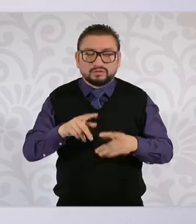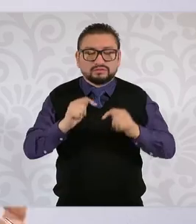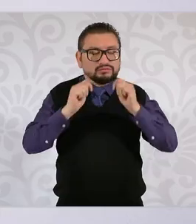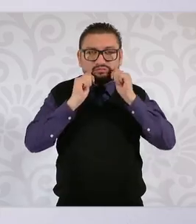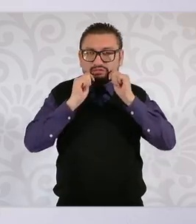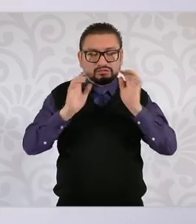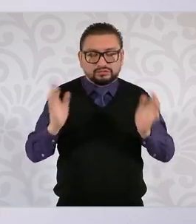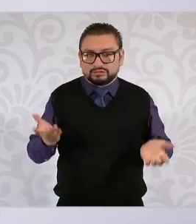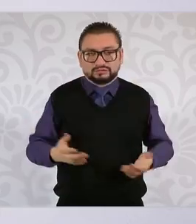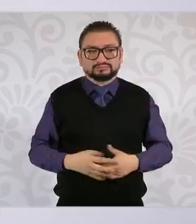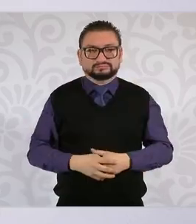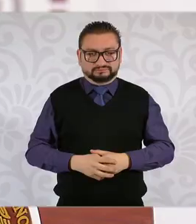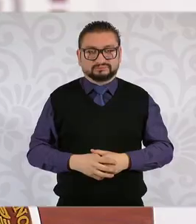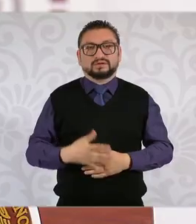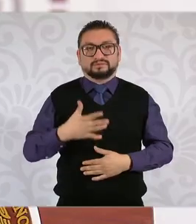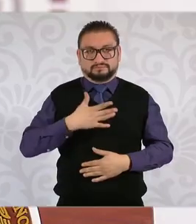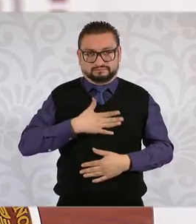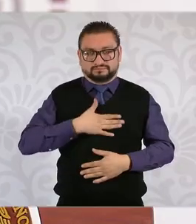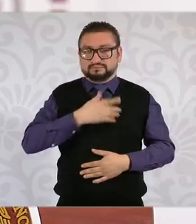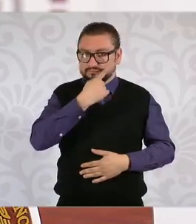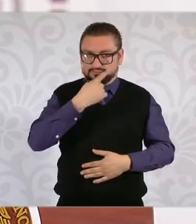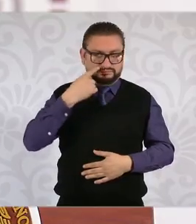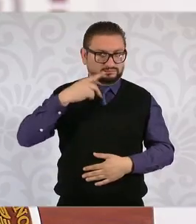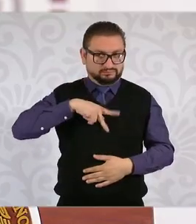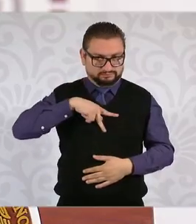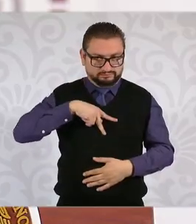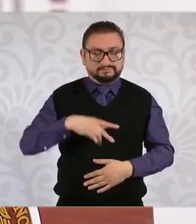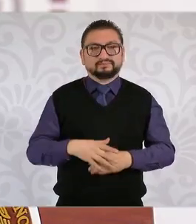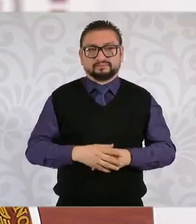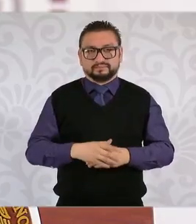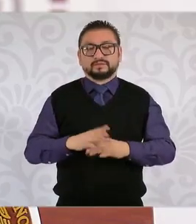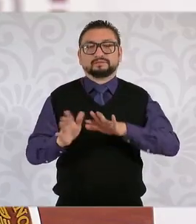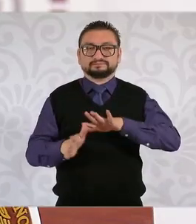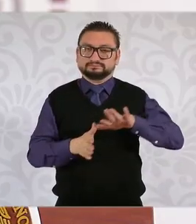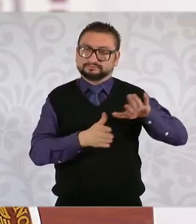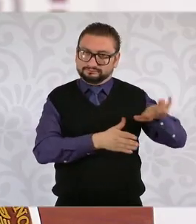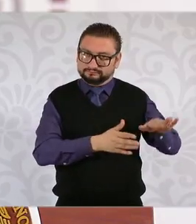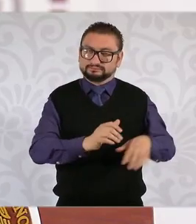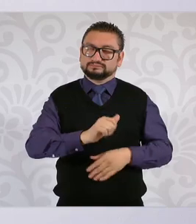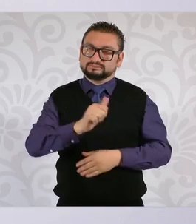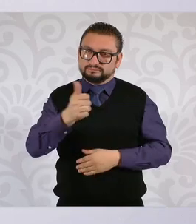entonces esa es mi posición respecto a ella por otro lado